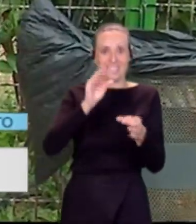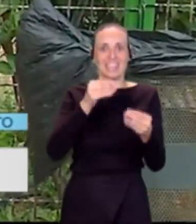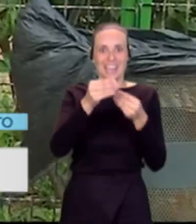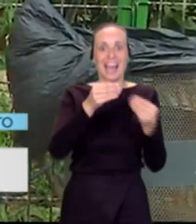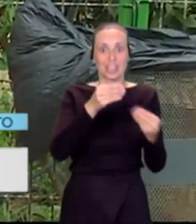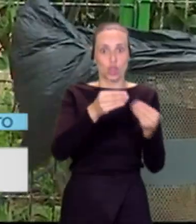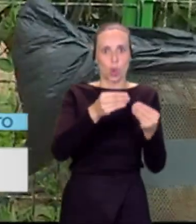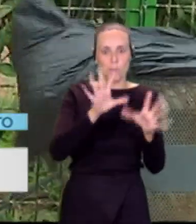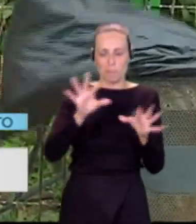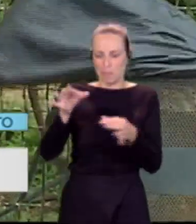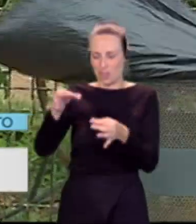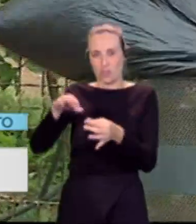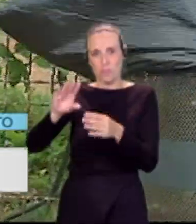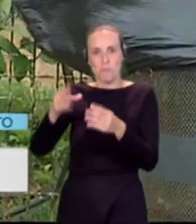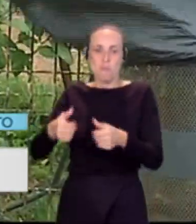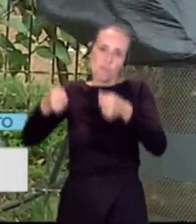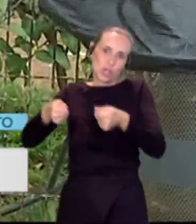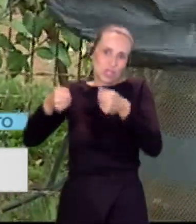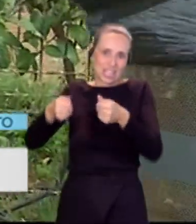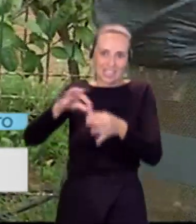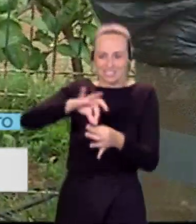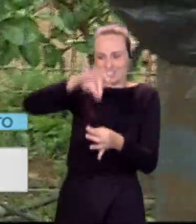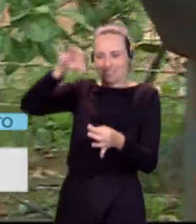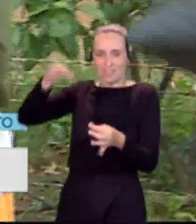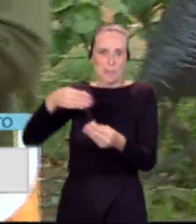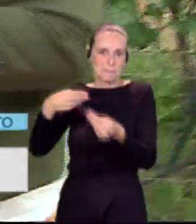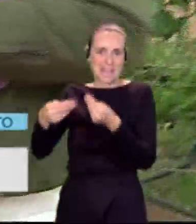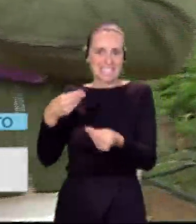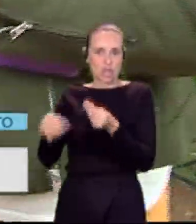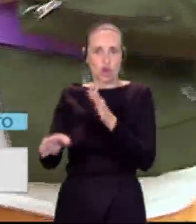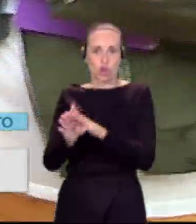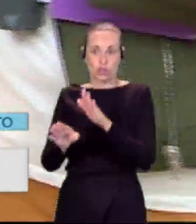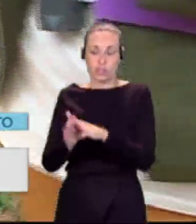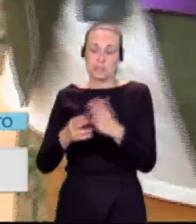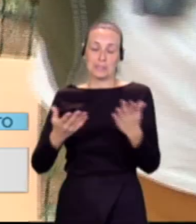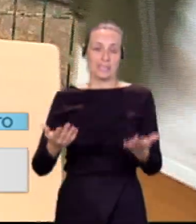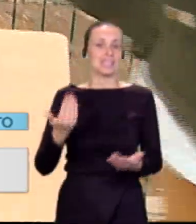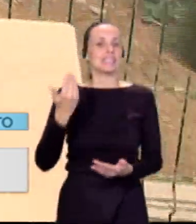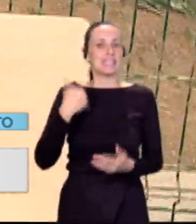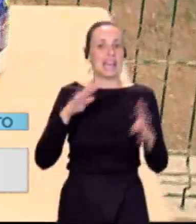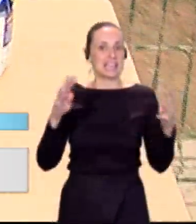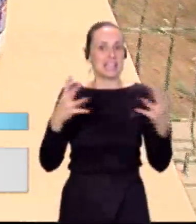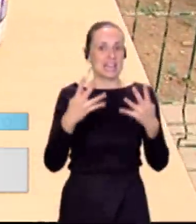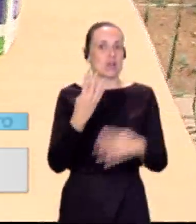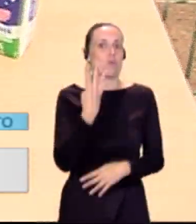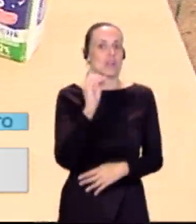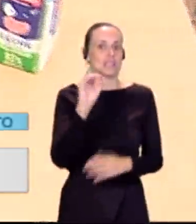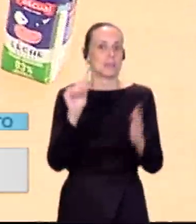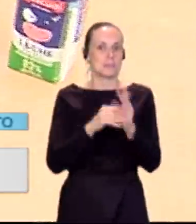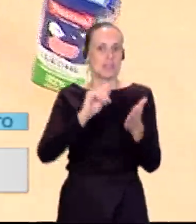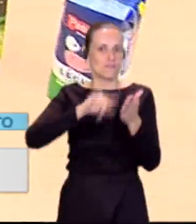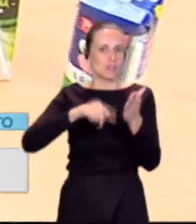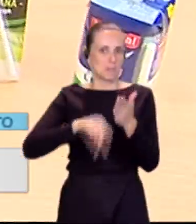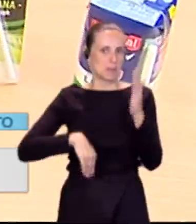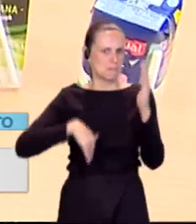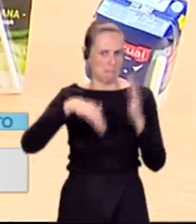sigue siendo de plástico. Como decía, ya en internet han conseguido más de 40.000 firmas y también que económicamente